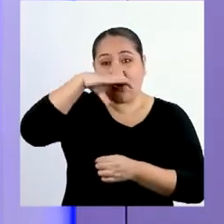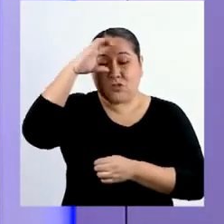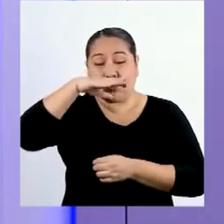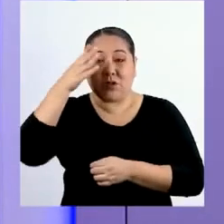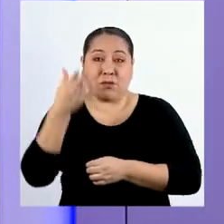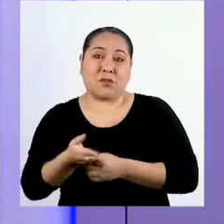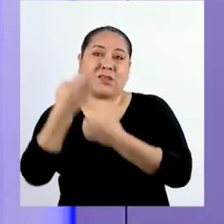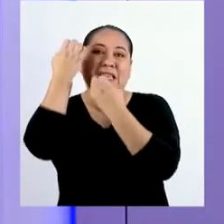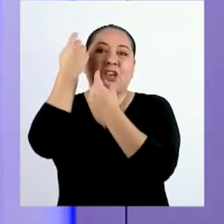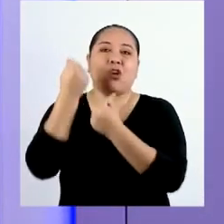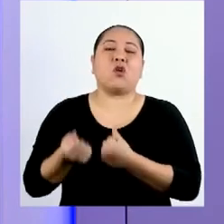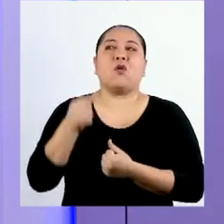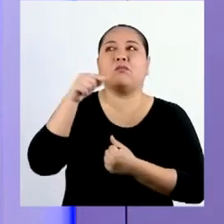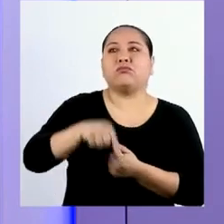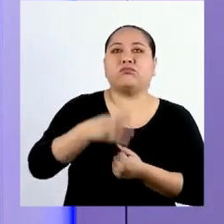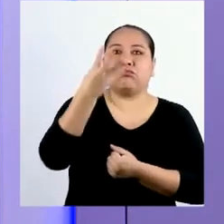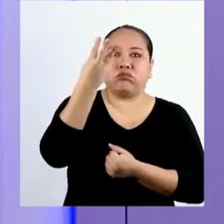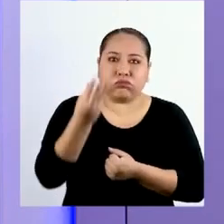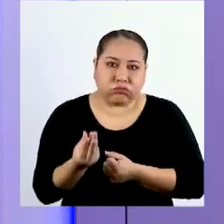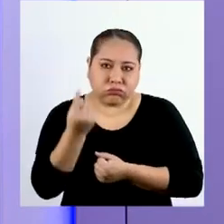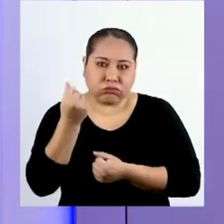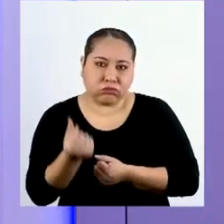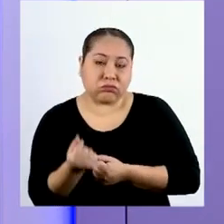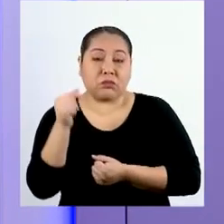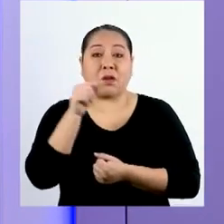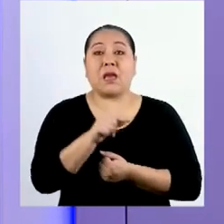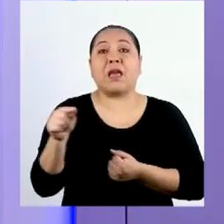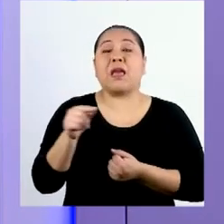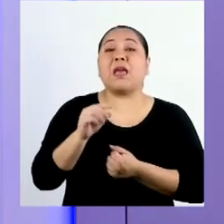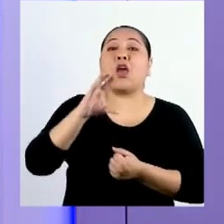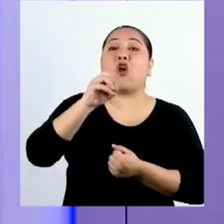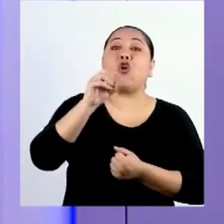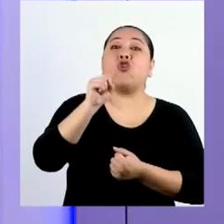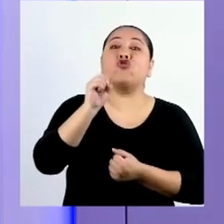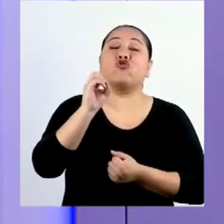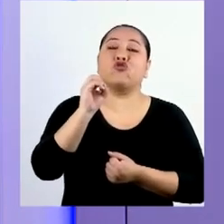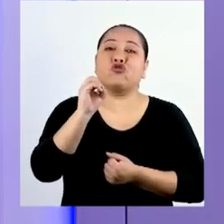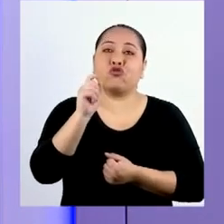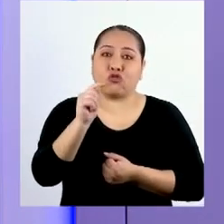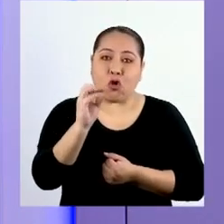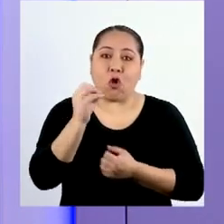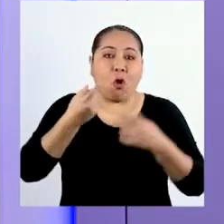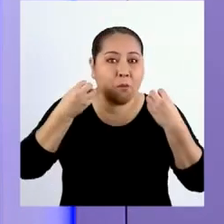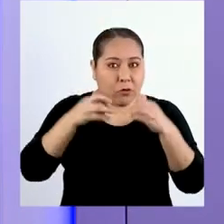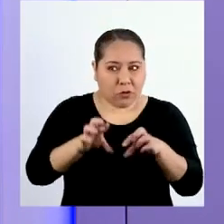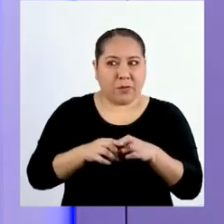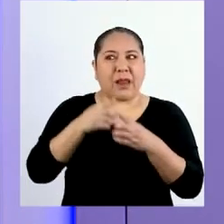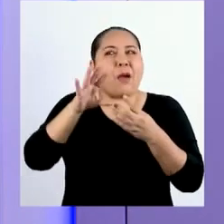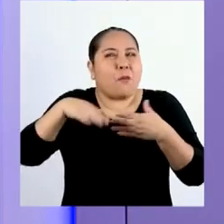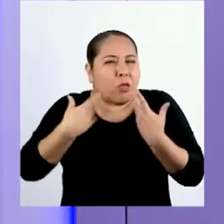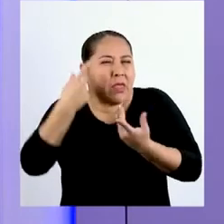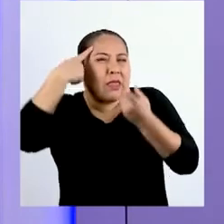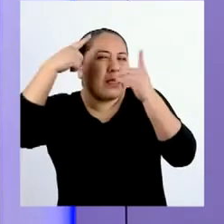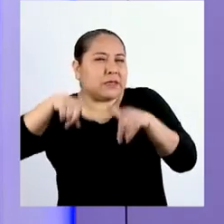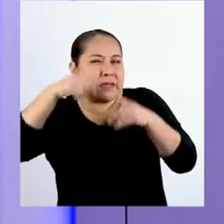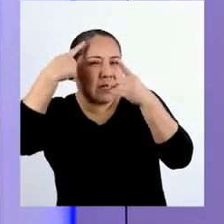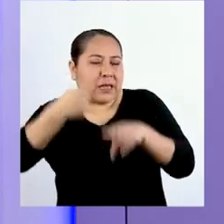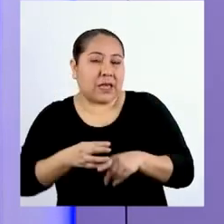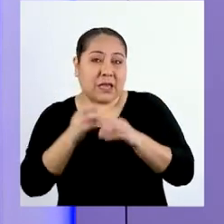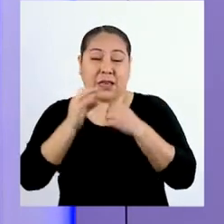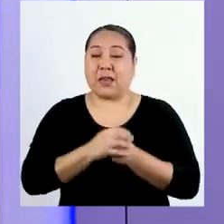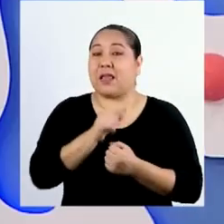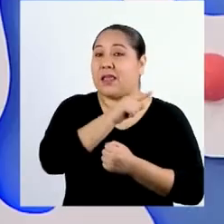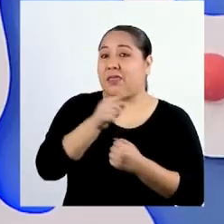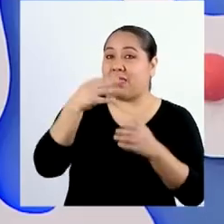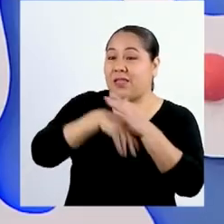conceptos económicos, como la escasez y el costo de oportunidad para la toma de decisiones económicas de la familia. Profesor